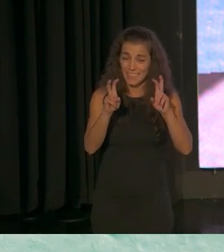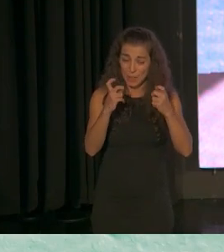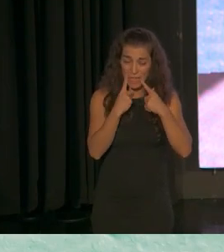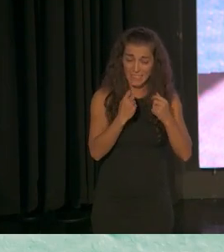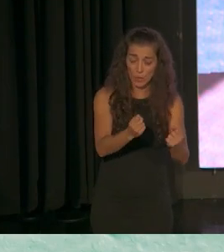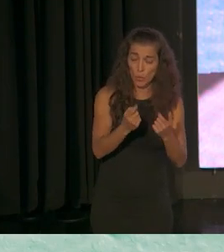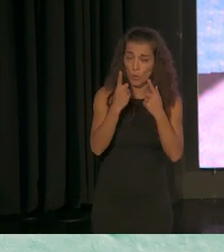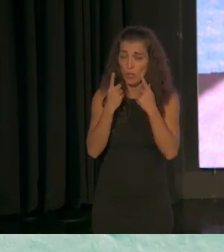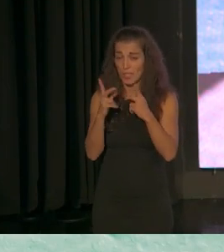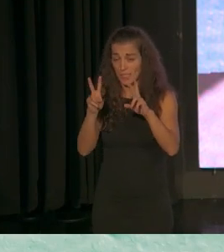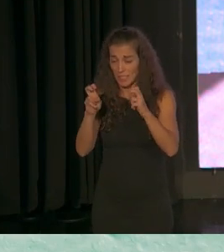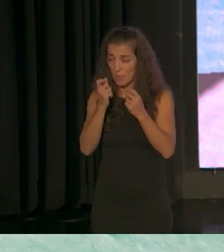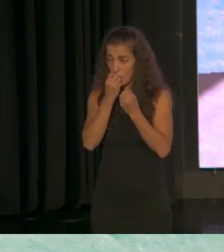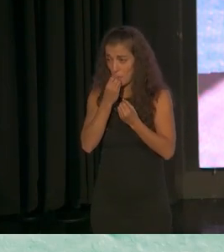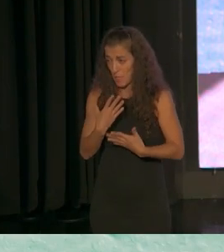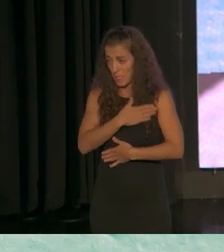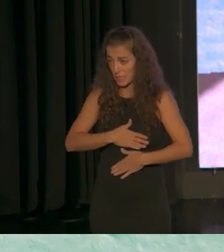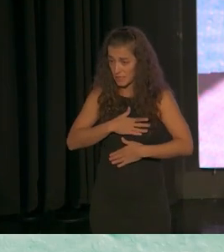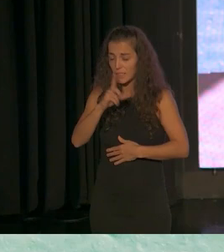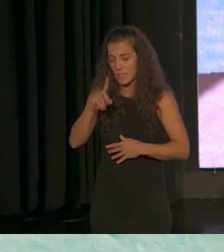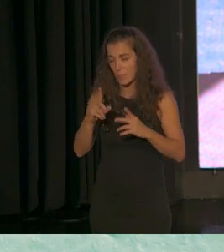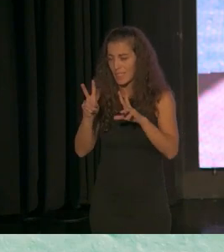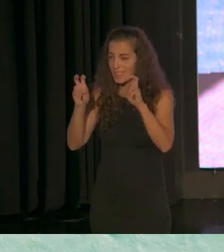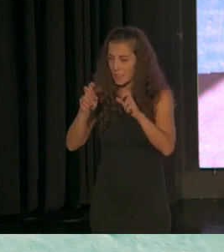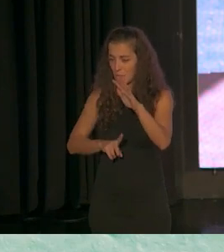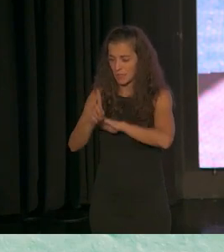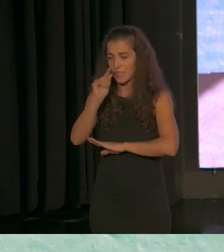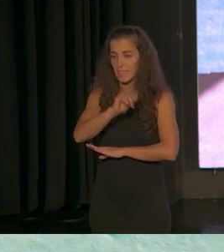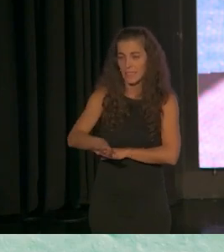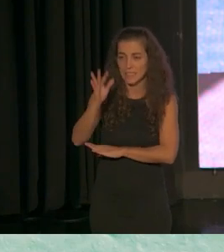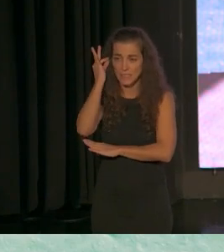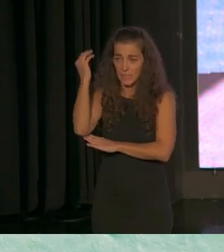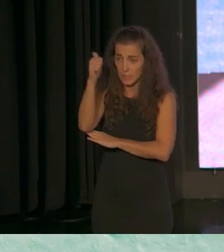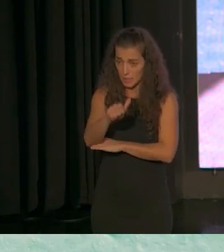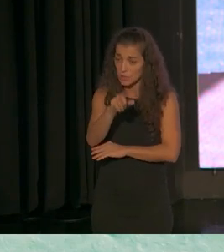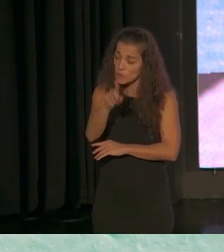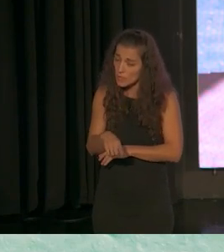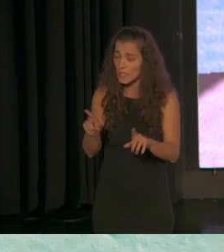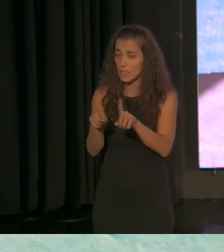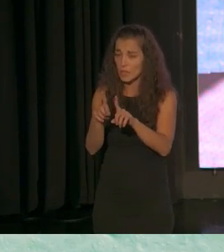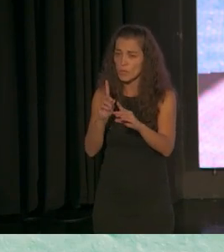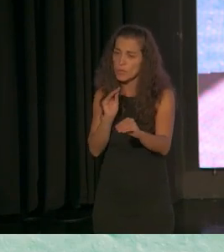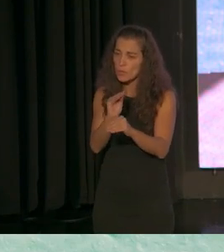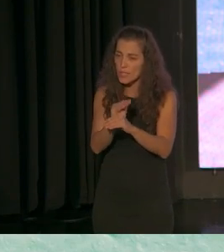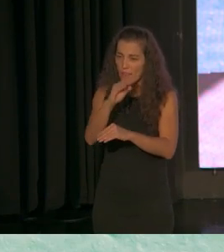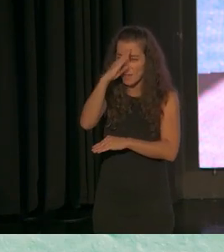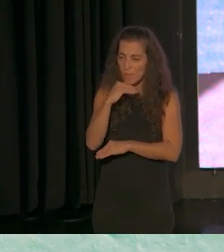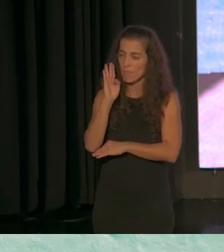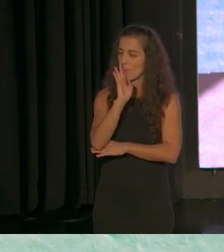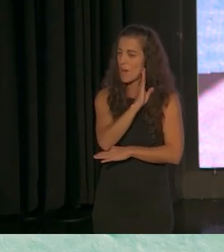bienestar y de desarrollo de niños y niñas y por tanto cuidar las interacciones de los padres tiene